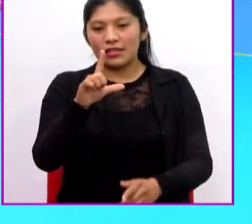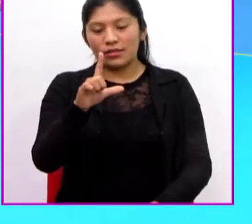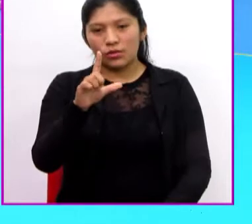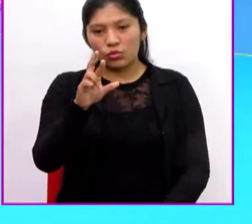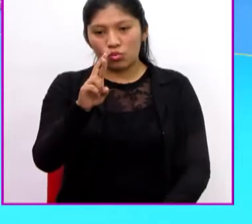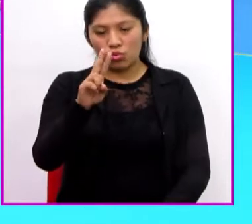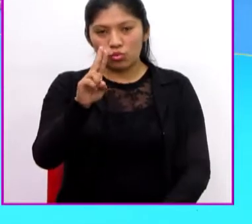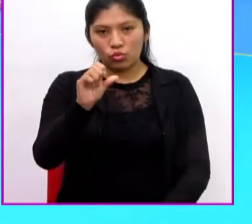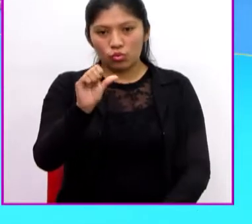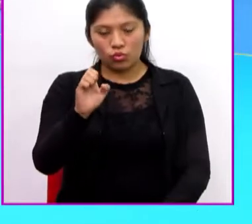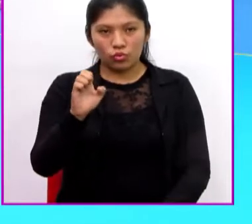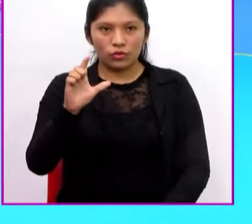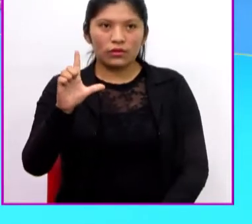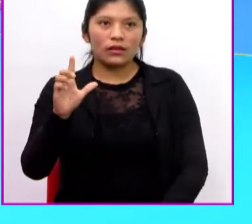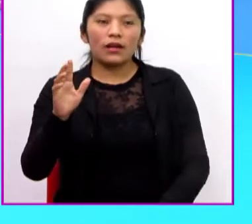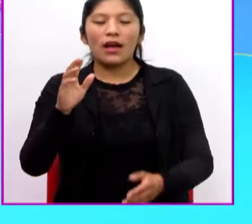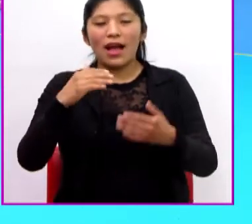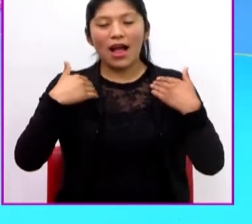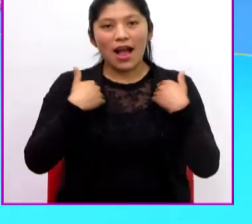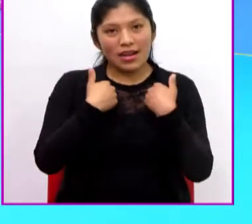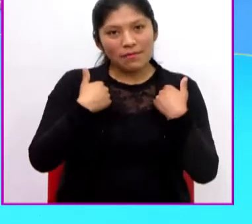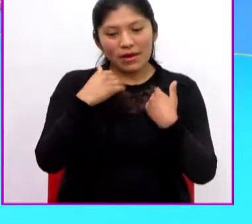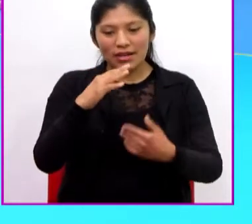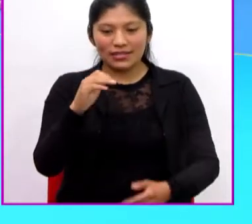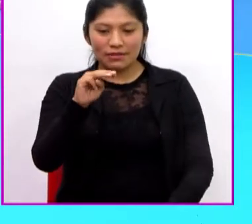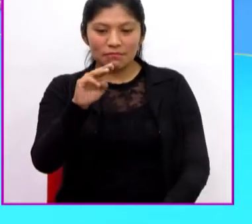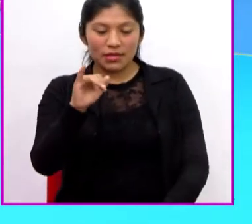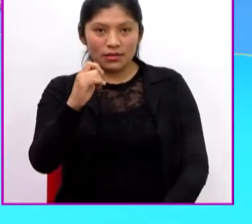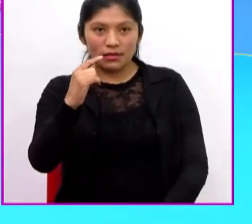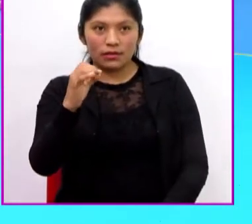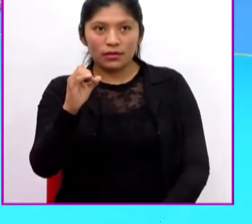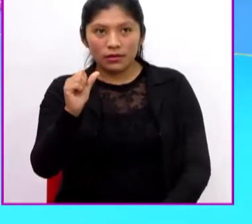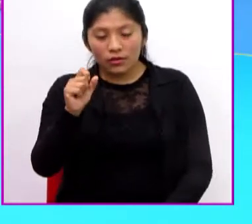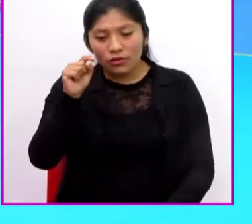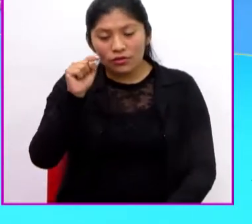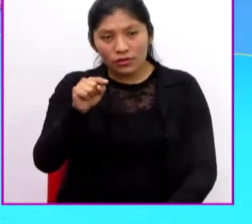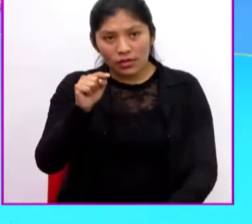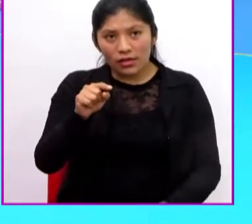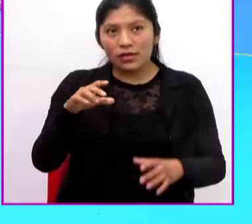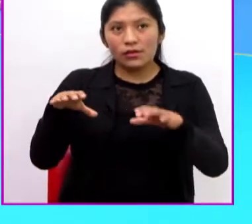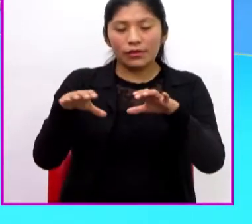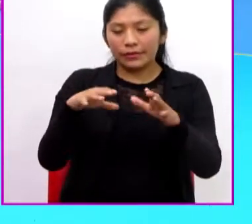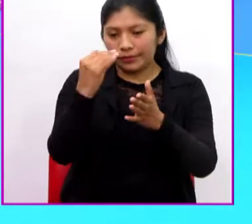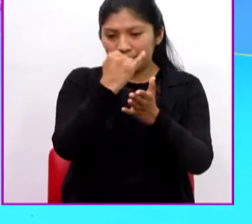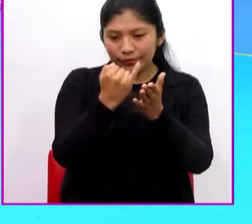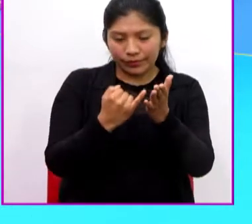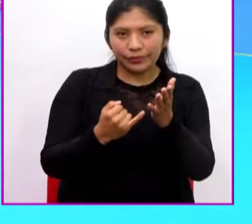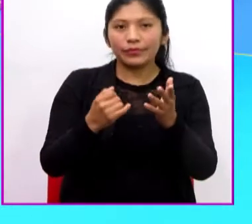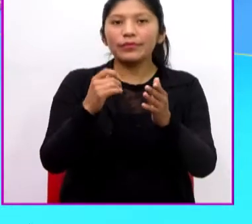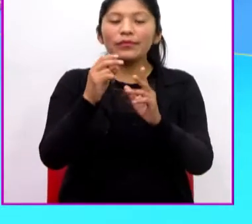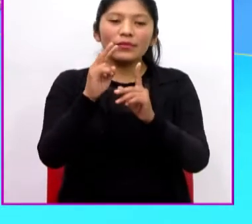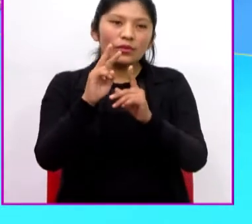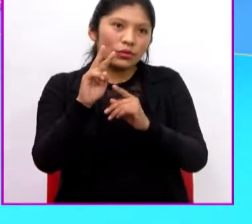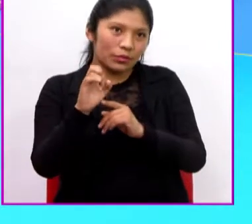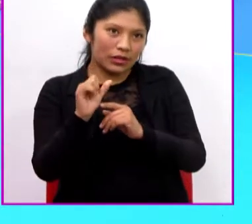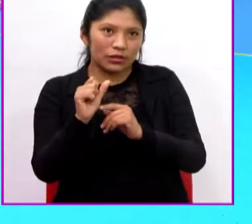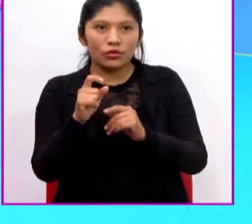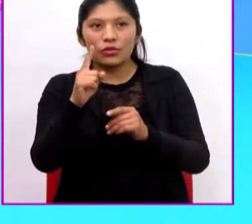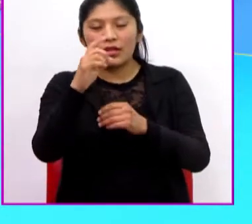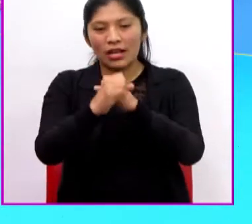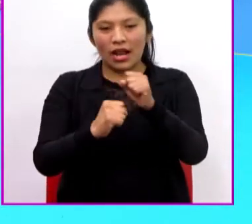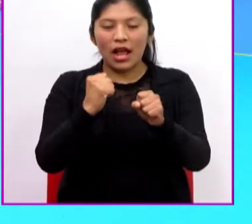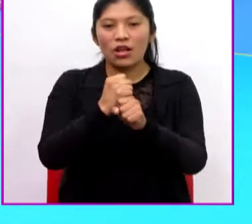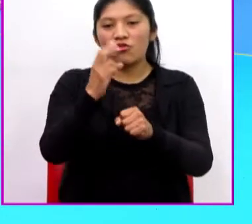titulado Animales y Mitos. Es del Musef, hecho en viñetas, en la versión número 1, sacada en el año